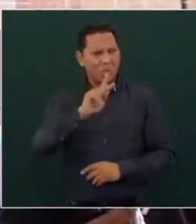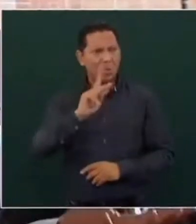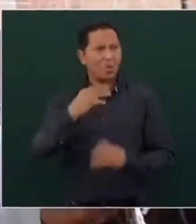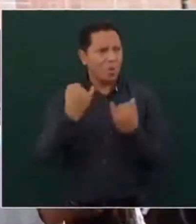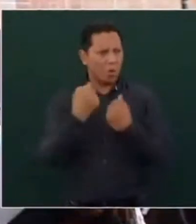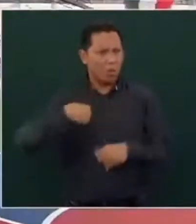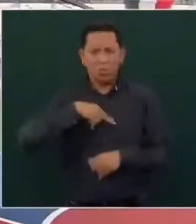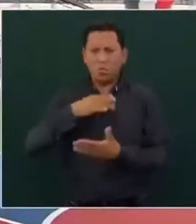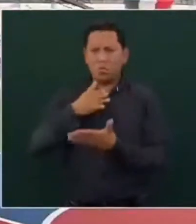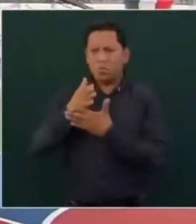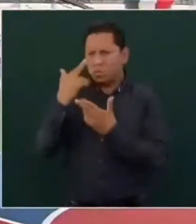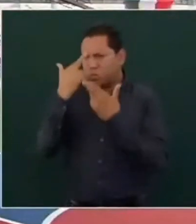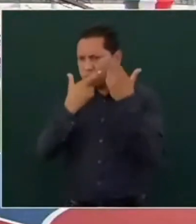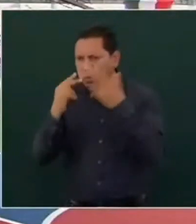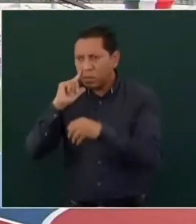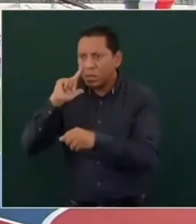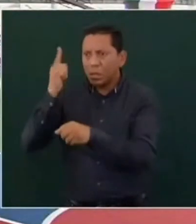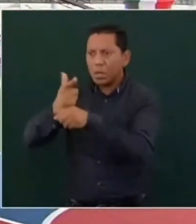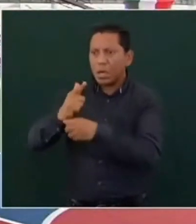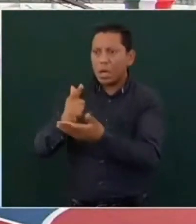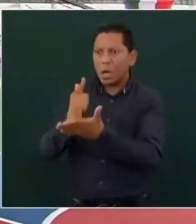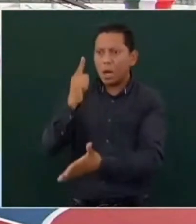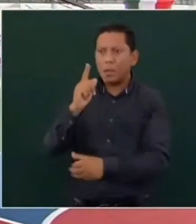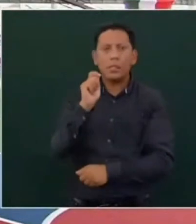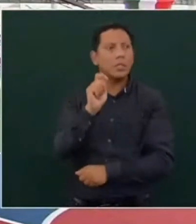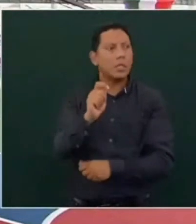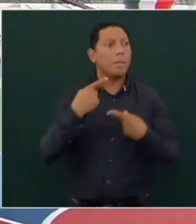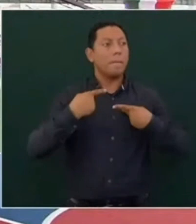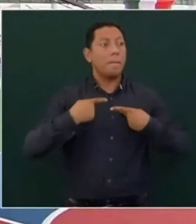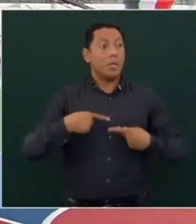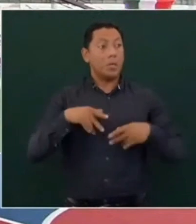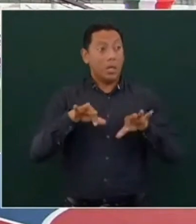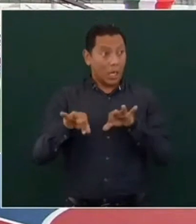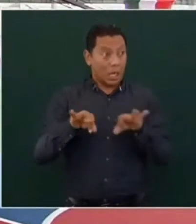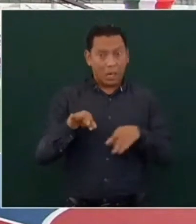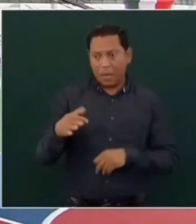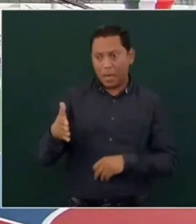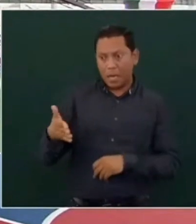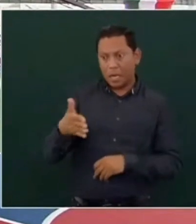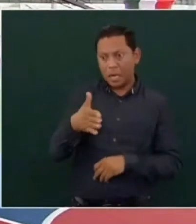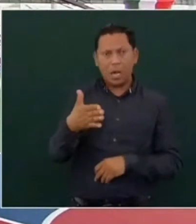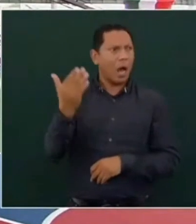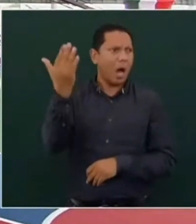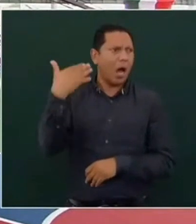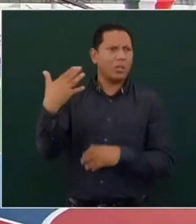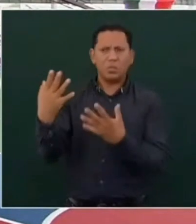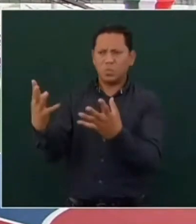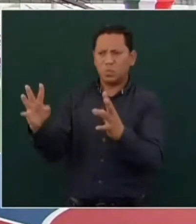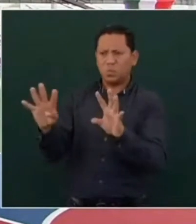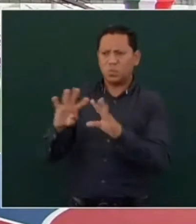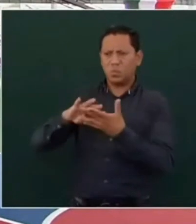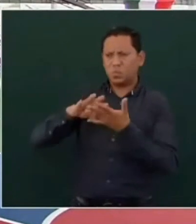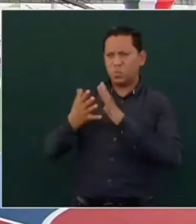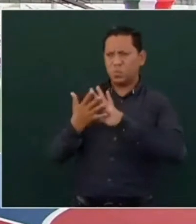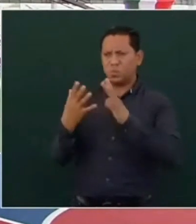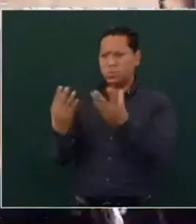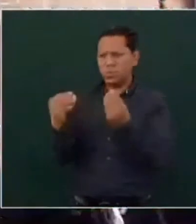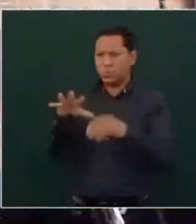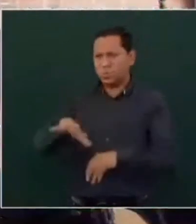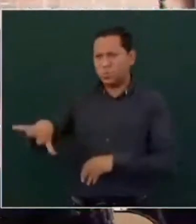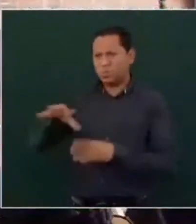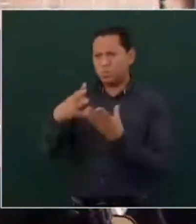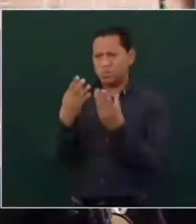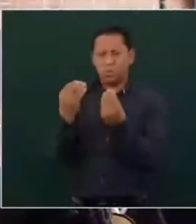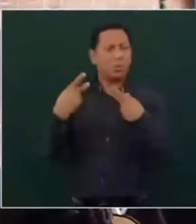documentamos también otra problemática muy grave, que es la de los pescadores. Ahí había muchas jaulas, muchas granjas y los pescadores